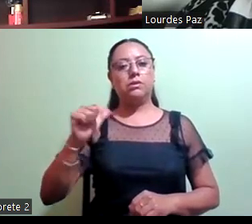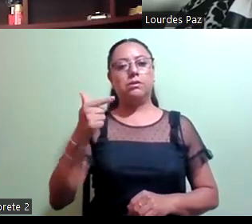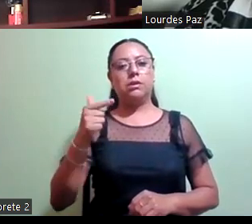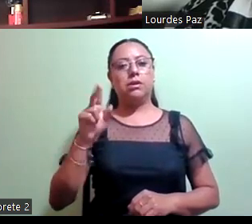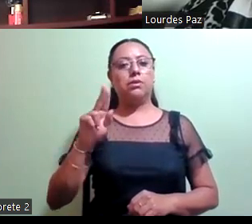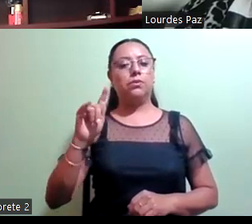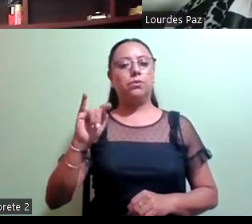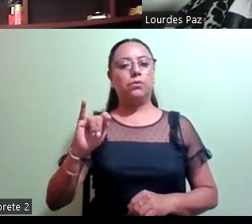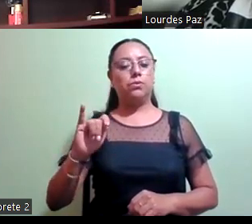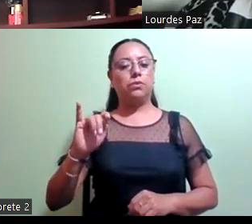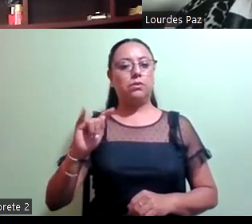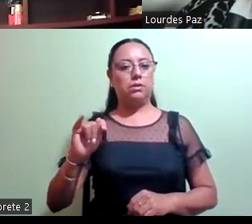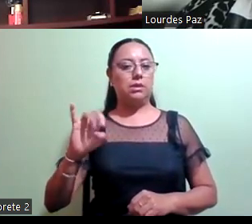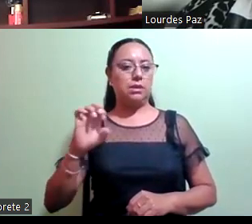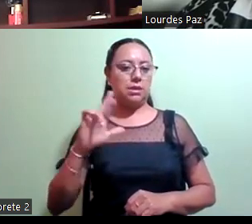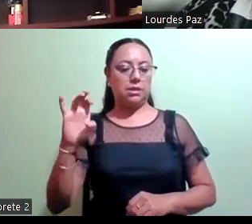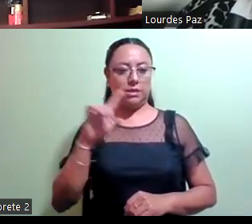Diputado Ernesto Alarcón Jiménez.